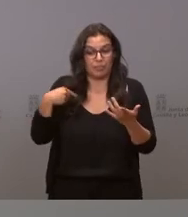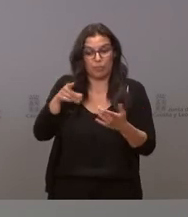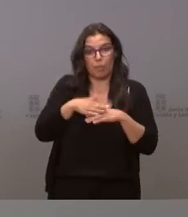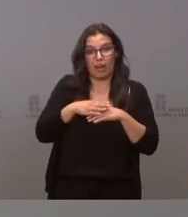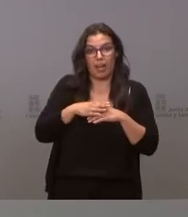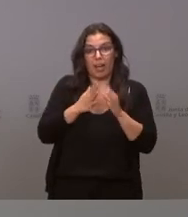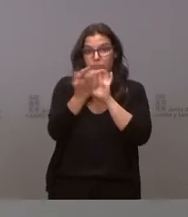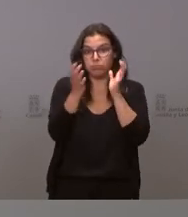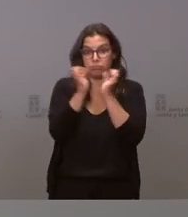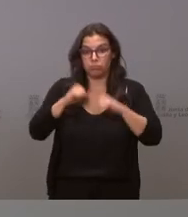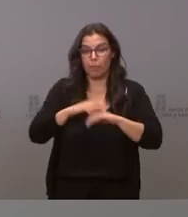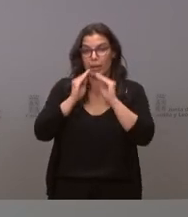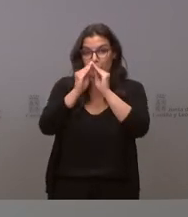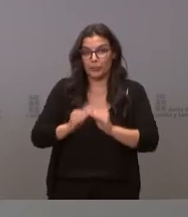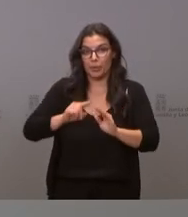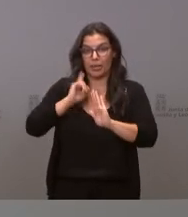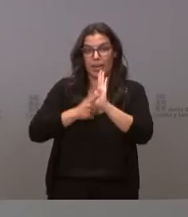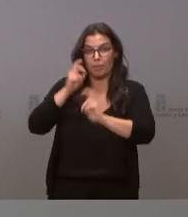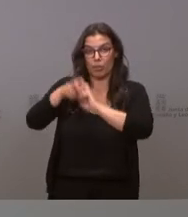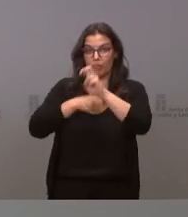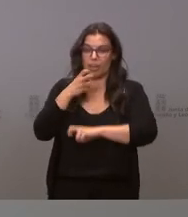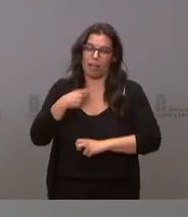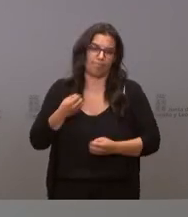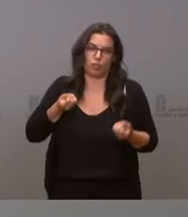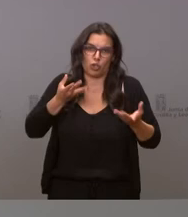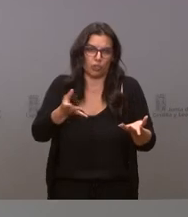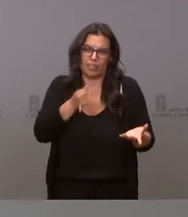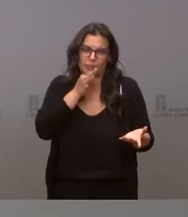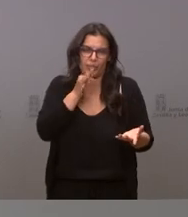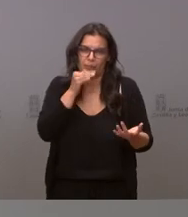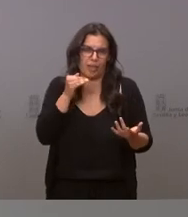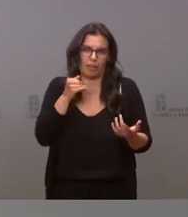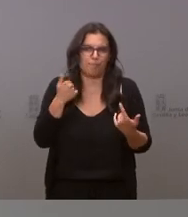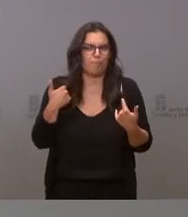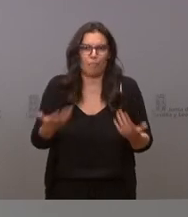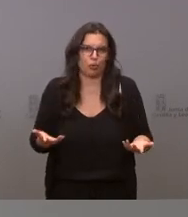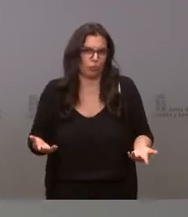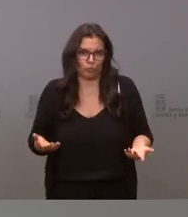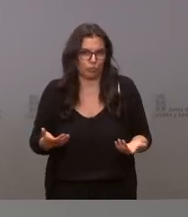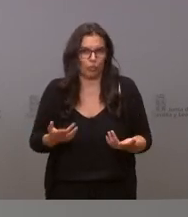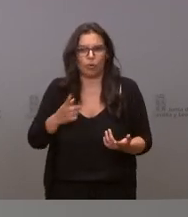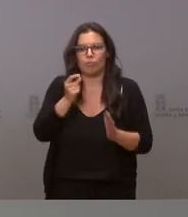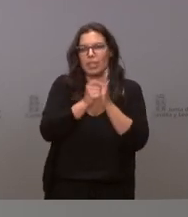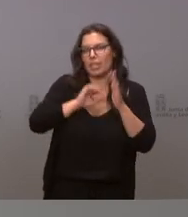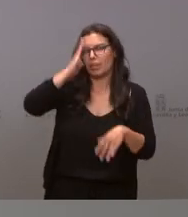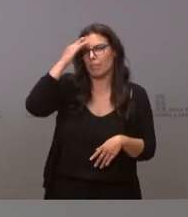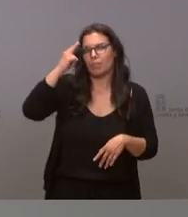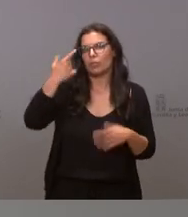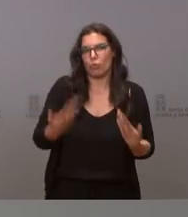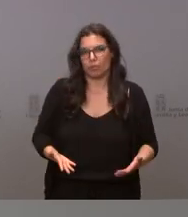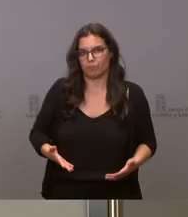la elaboración de la modificación de la ley aún todavía es pronto para anunciar cuáles serán las medidas principales que se incluirán